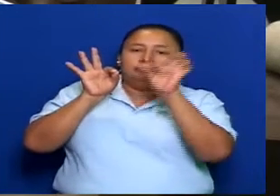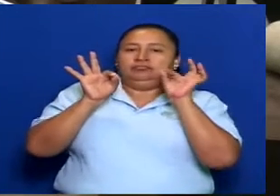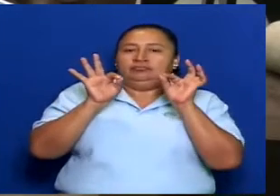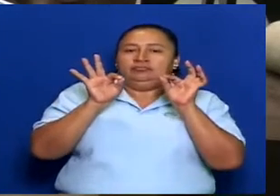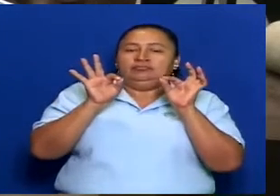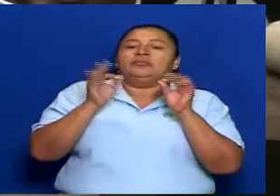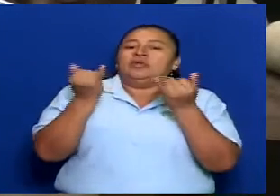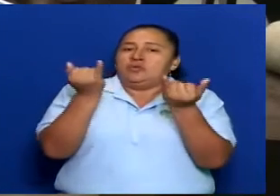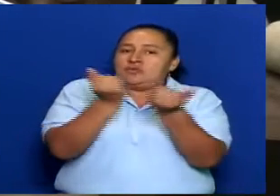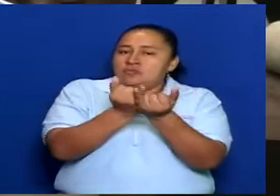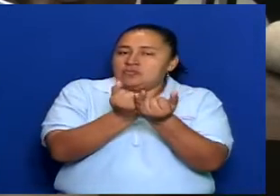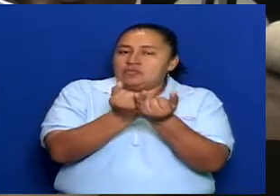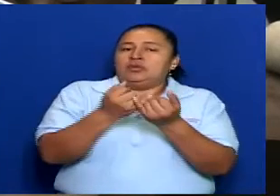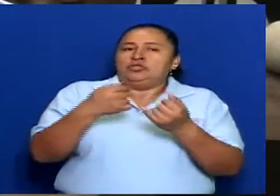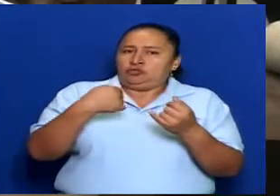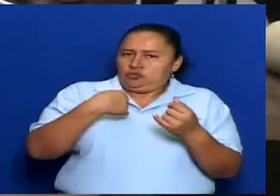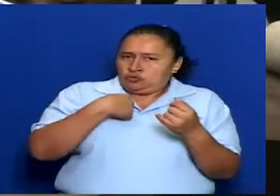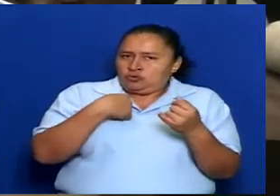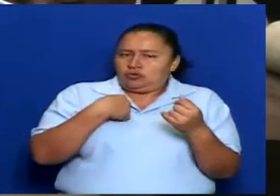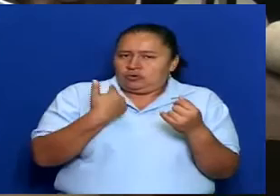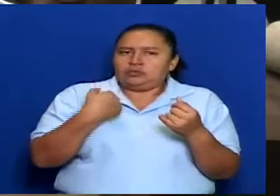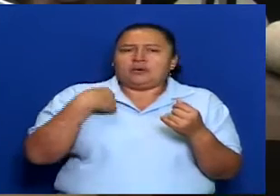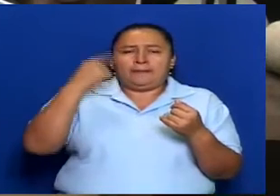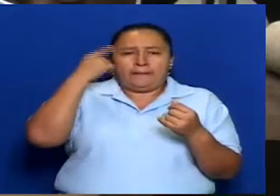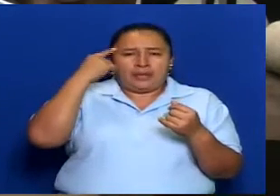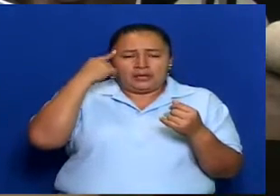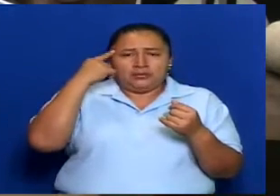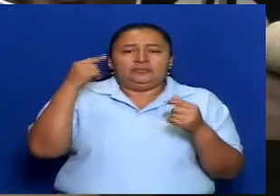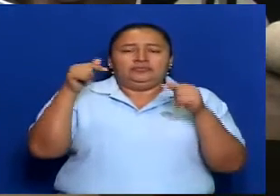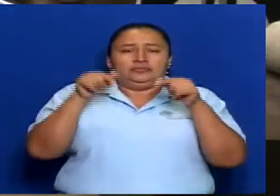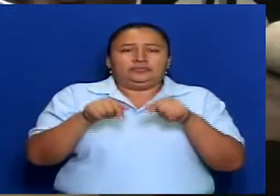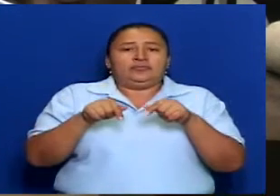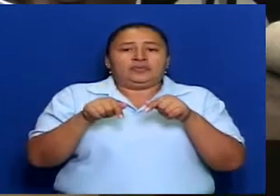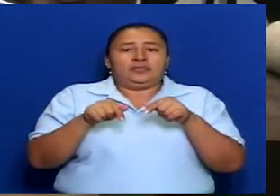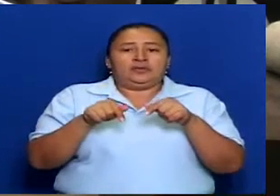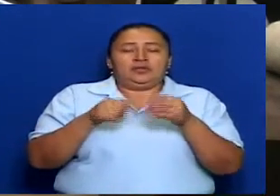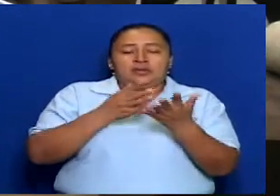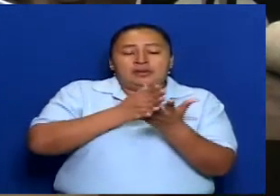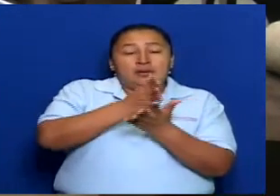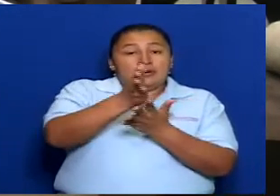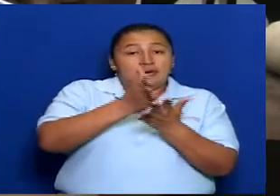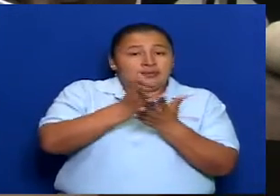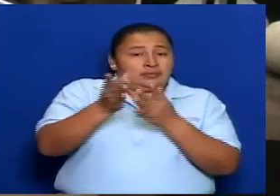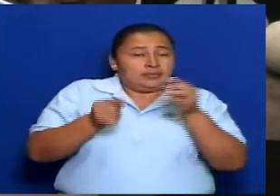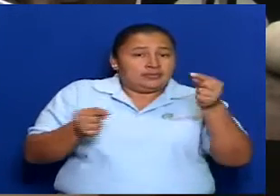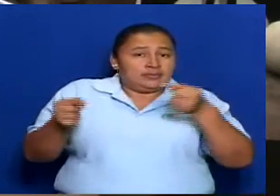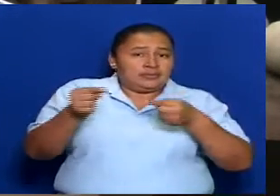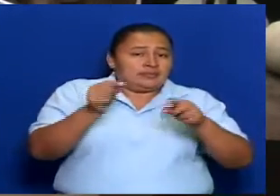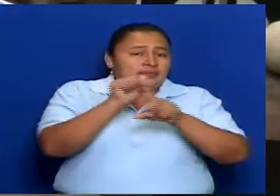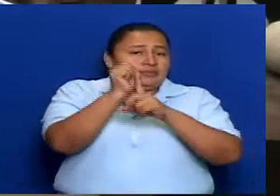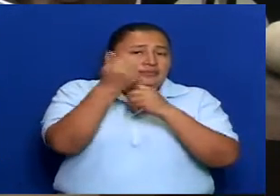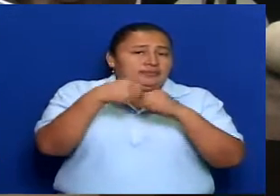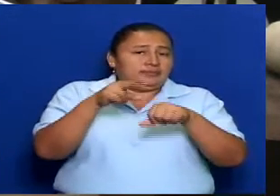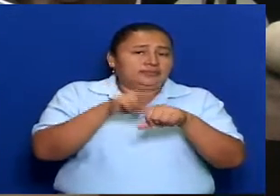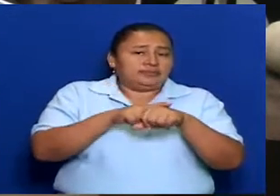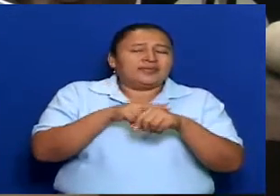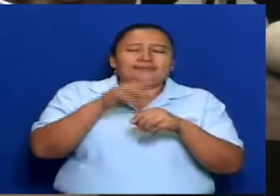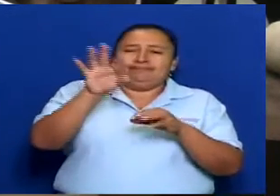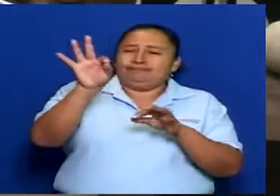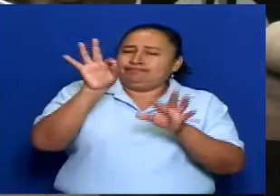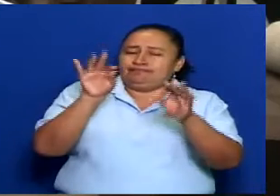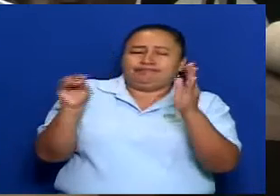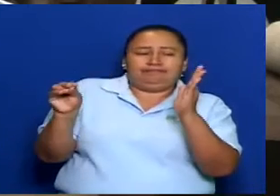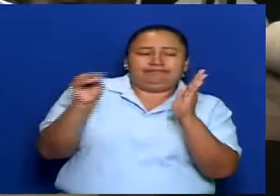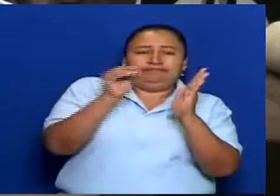también, y yo considero que esto de la línea estratégica de la Asamblea Nacional lo retoma